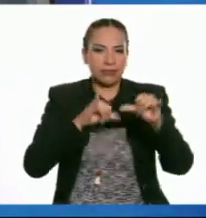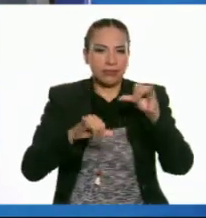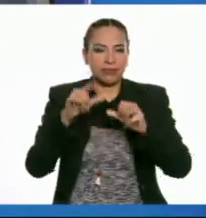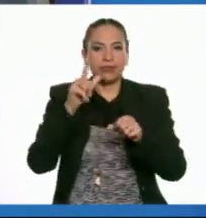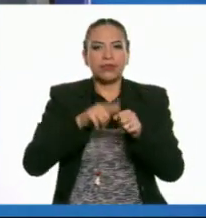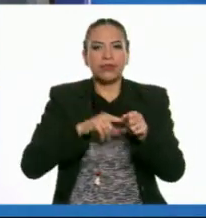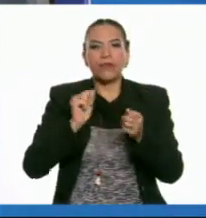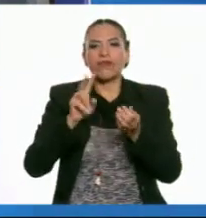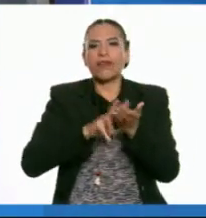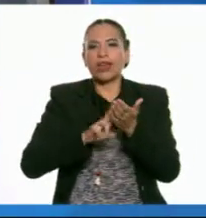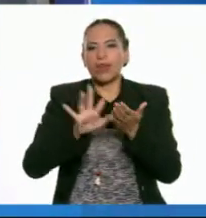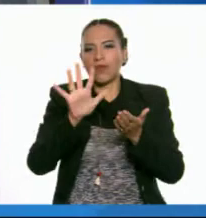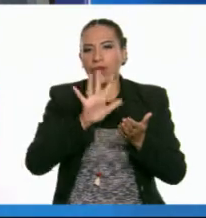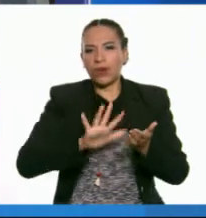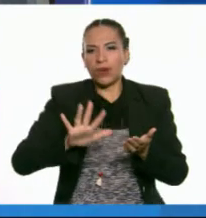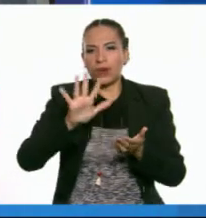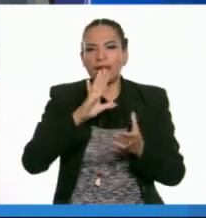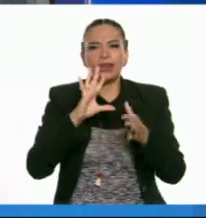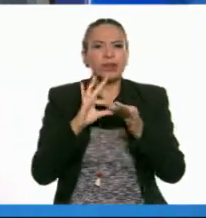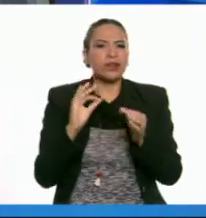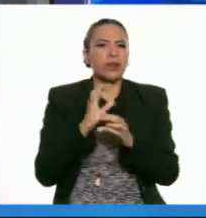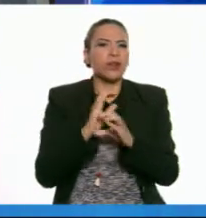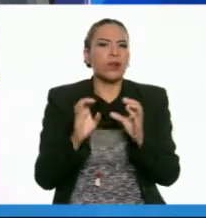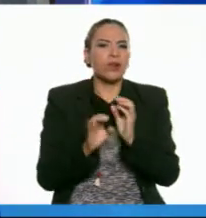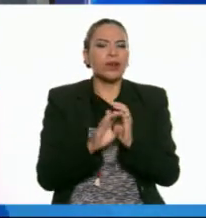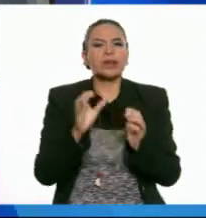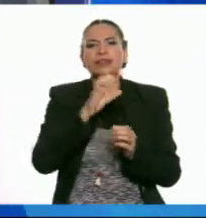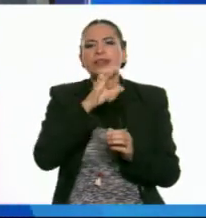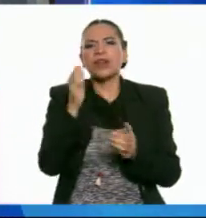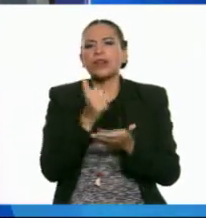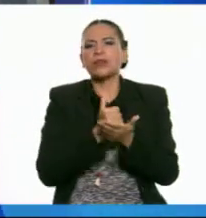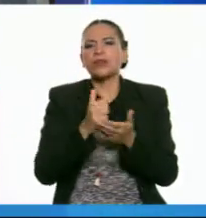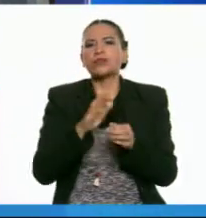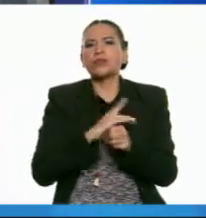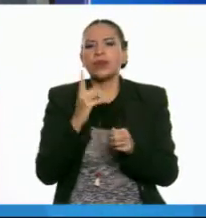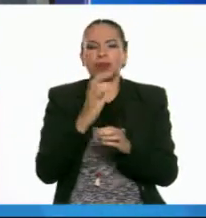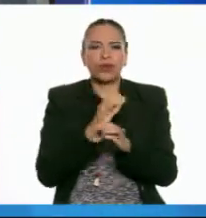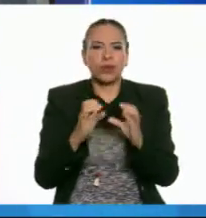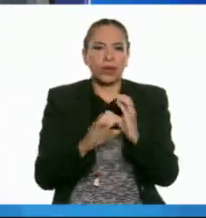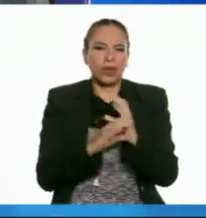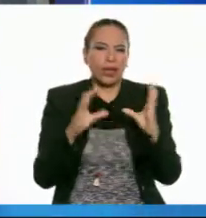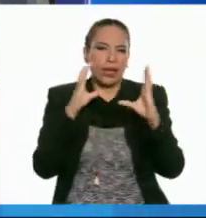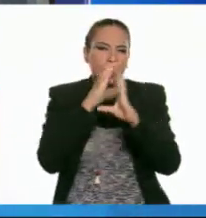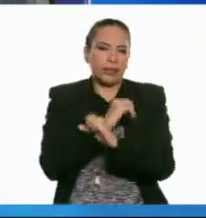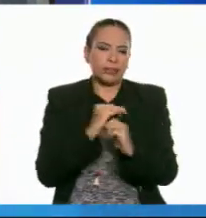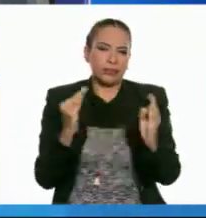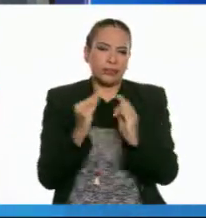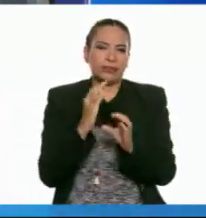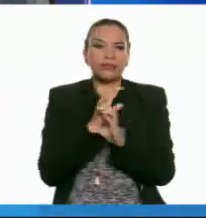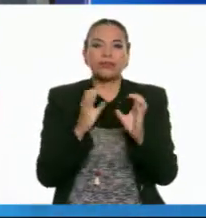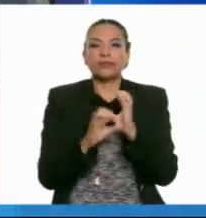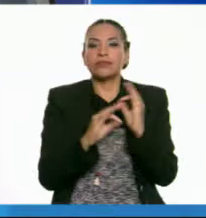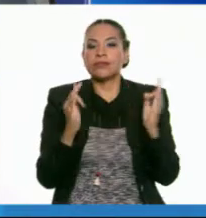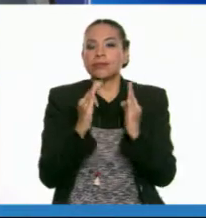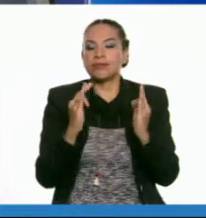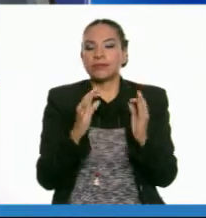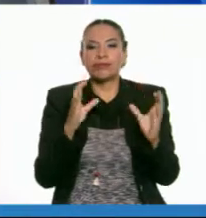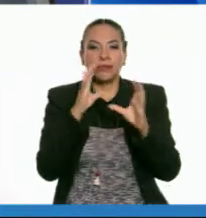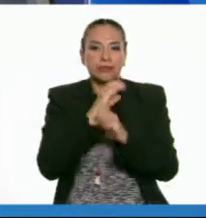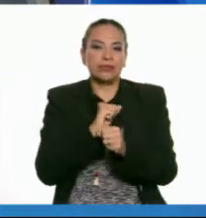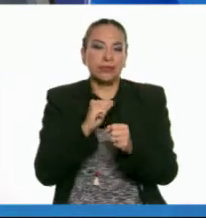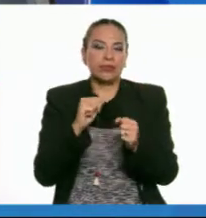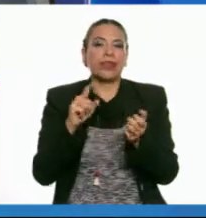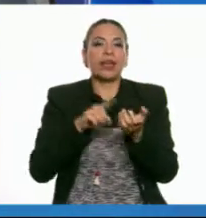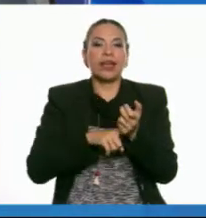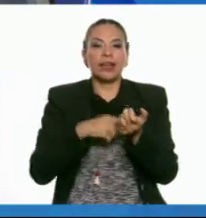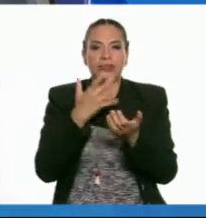color verde fosforescente nos explicaba cosas como por qué el cielo es azul o por qué las cosas calientes se enfrían y las cosas frías se calientan cuando las